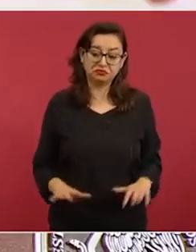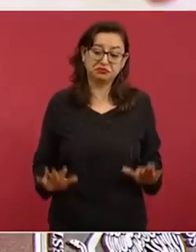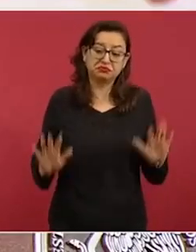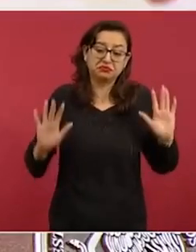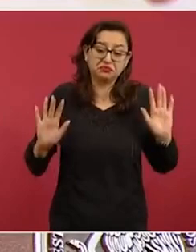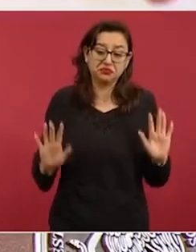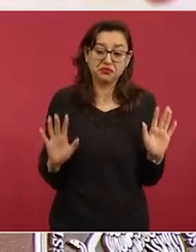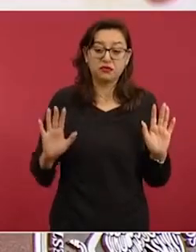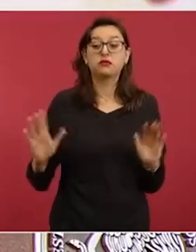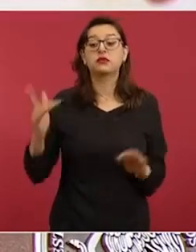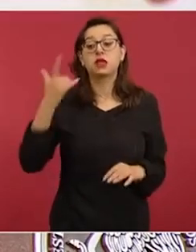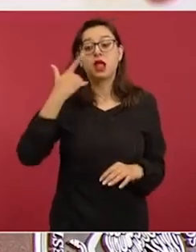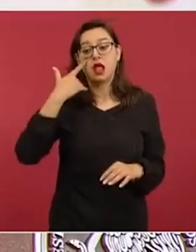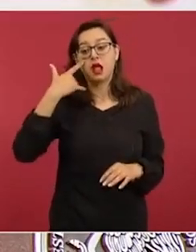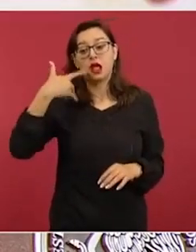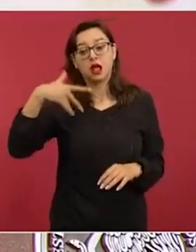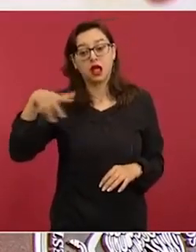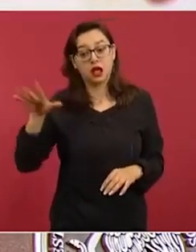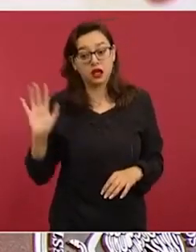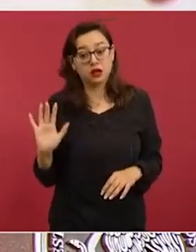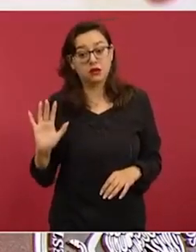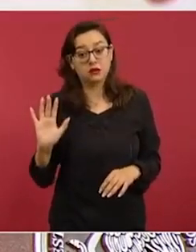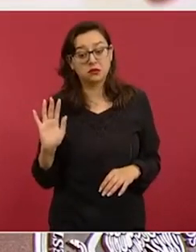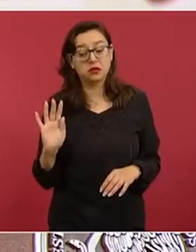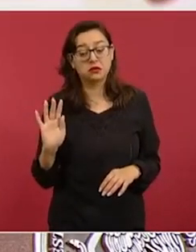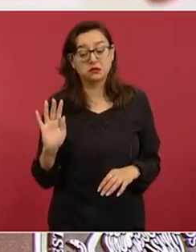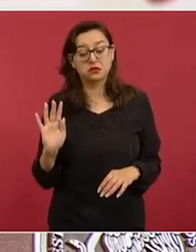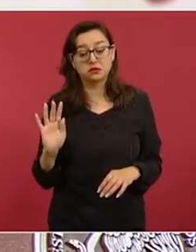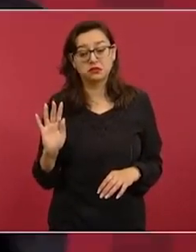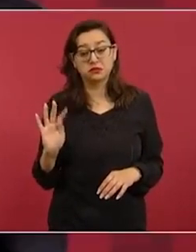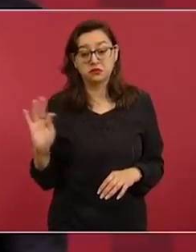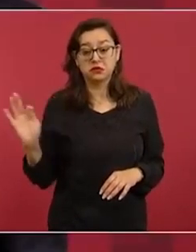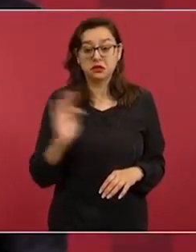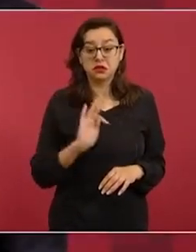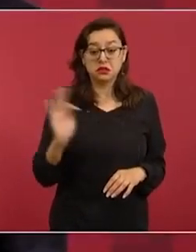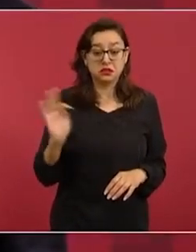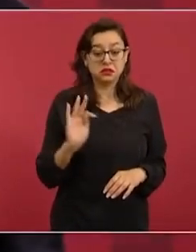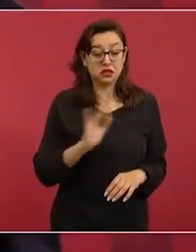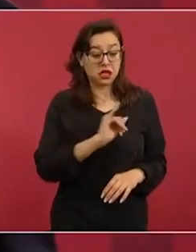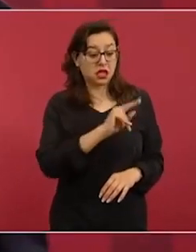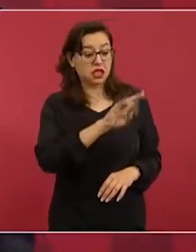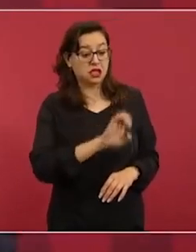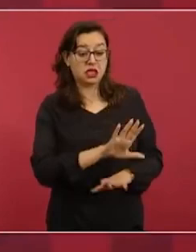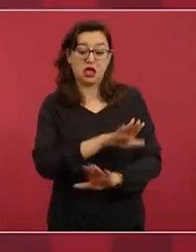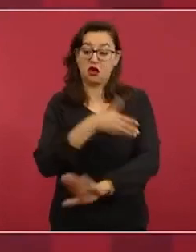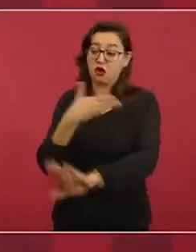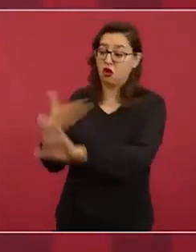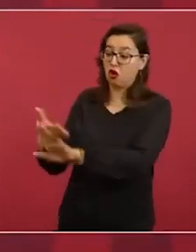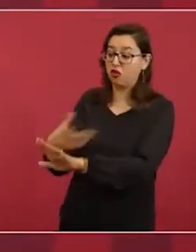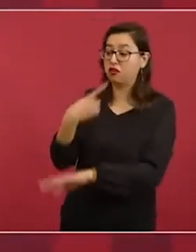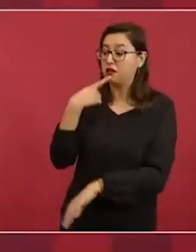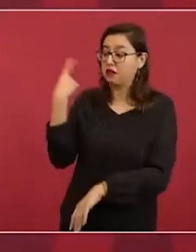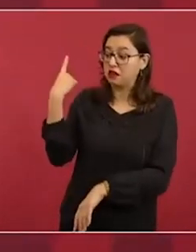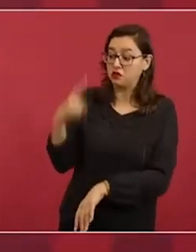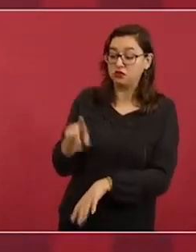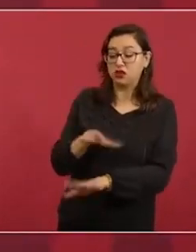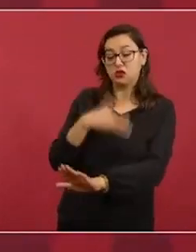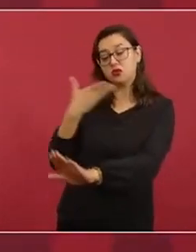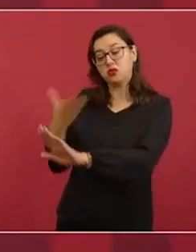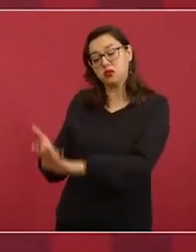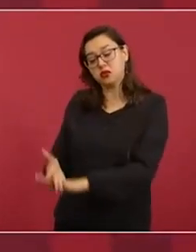denuncias en su contra, pues que la autoridad